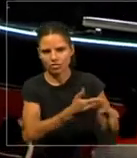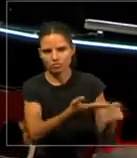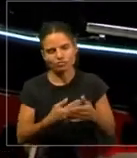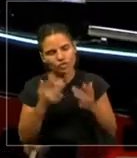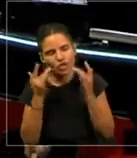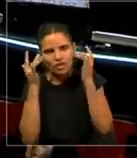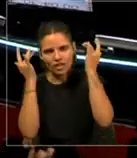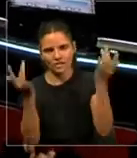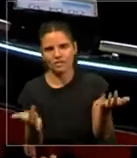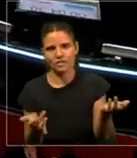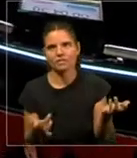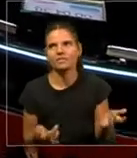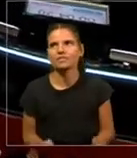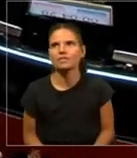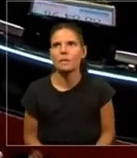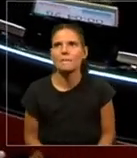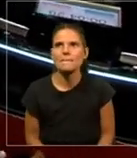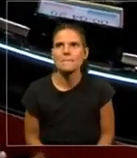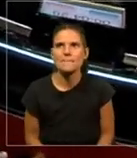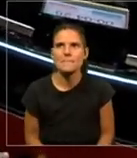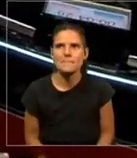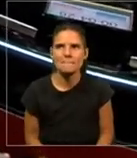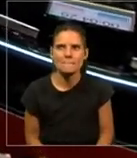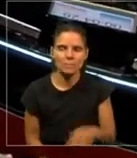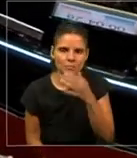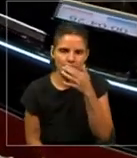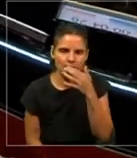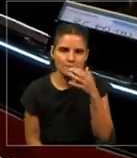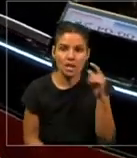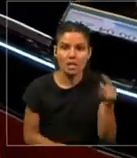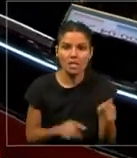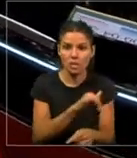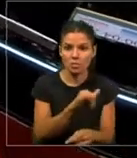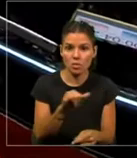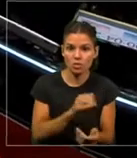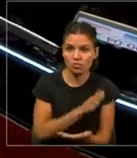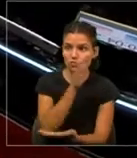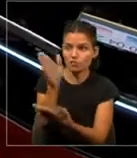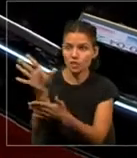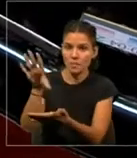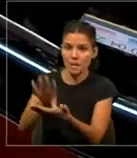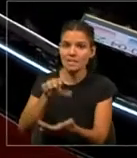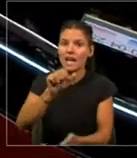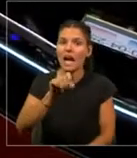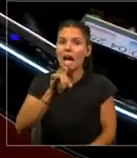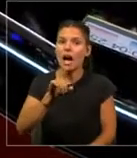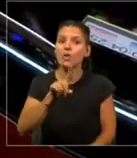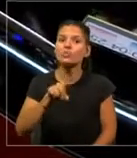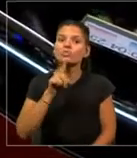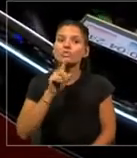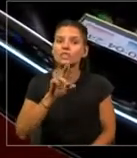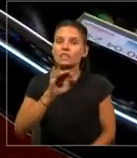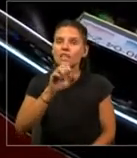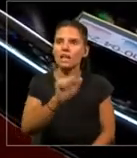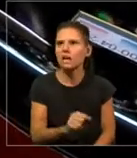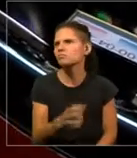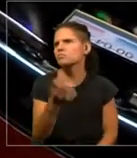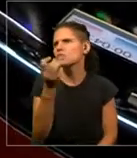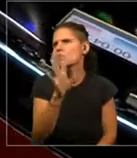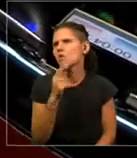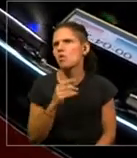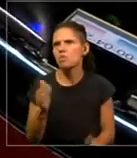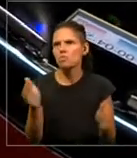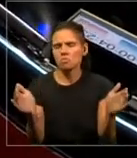de hacer la parte de la obra. Y acá cuando estábamos en Austria, con el robot expuesto, simplemente con un bebé,